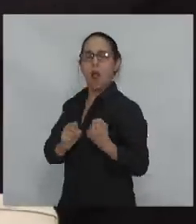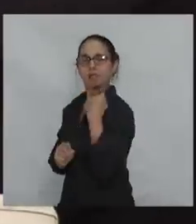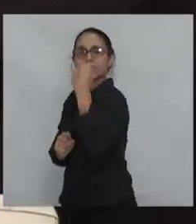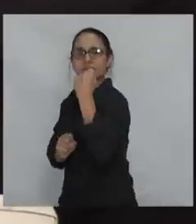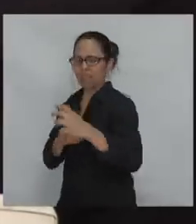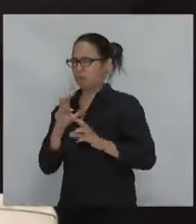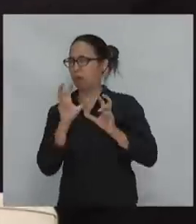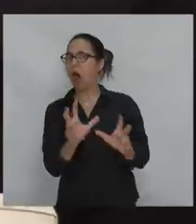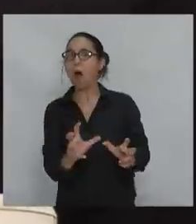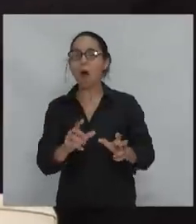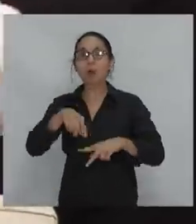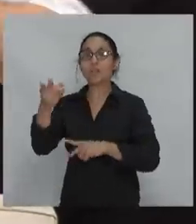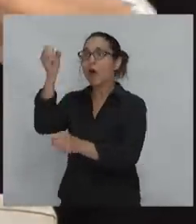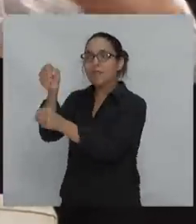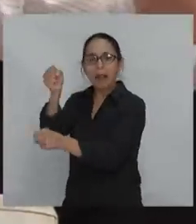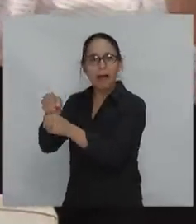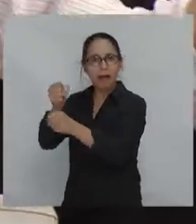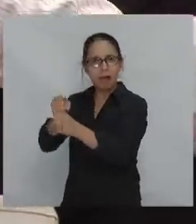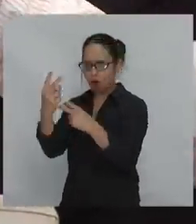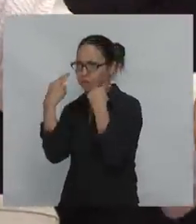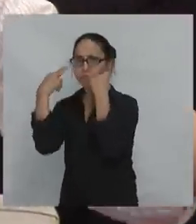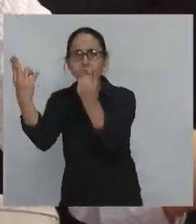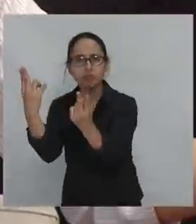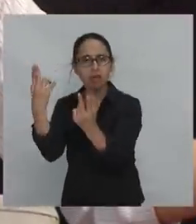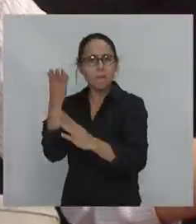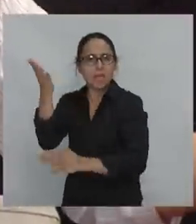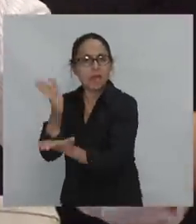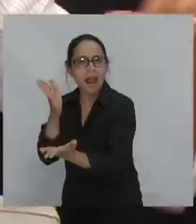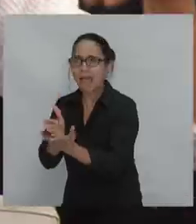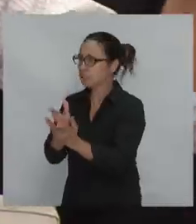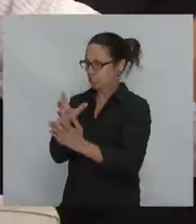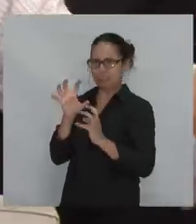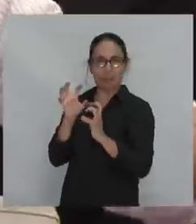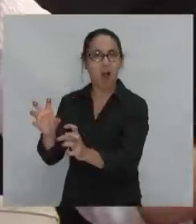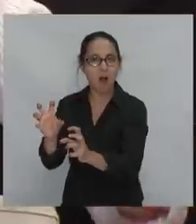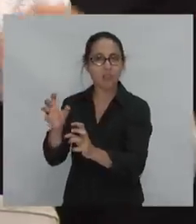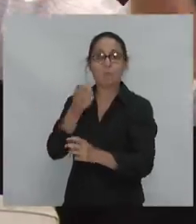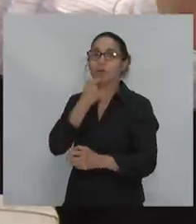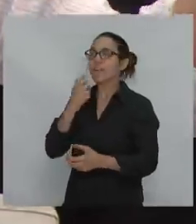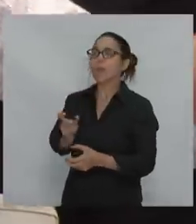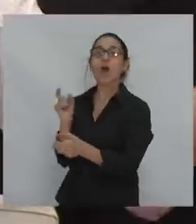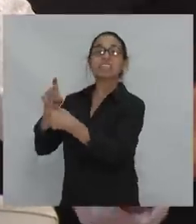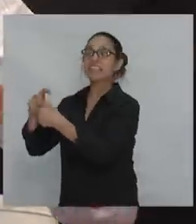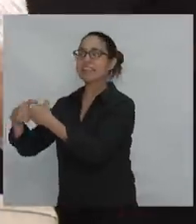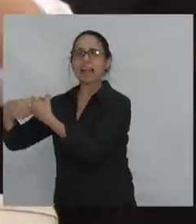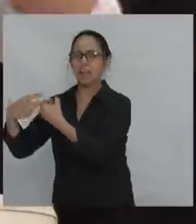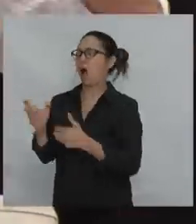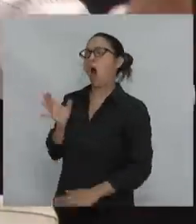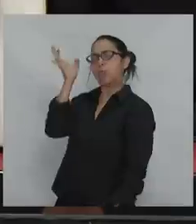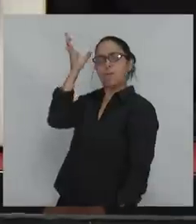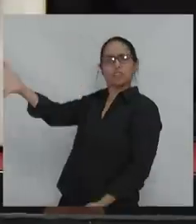resentimiento con el trabajador alzado, resentimiento contra el sindicalismo exagerado que